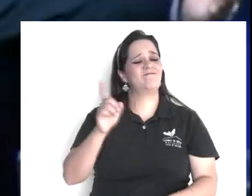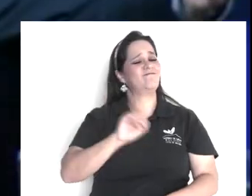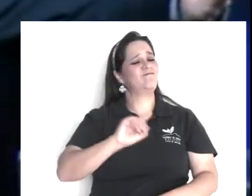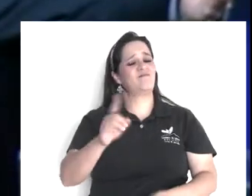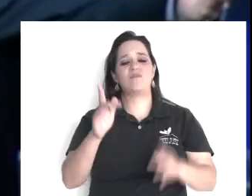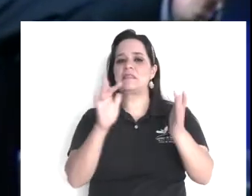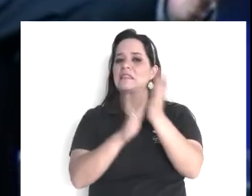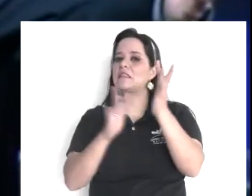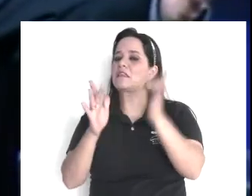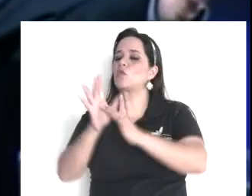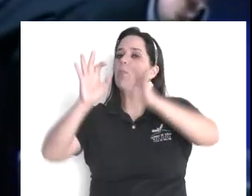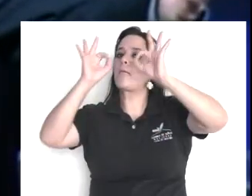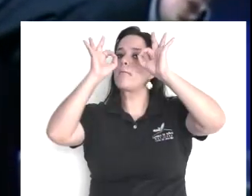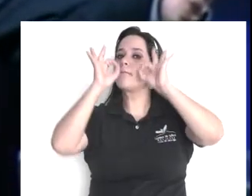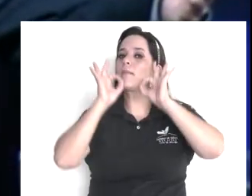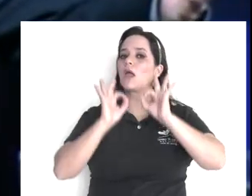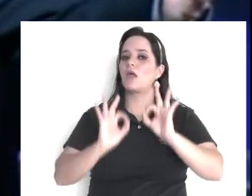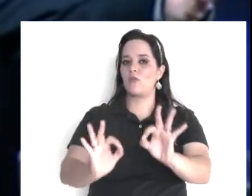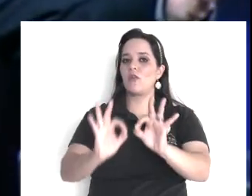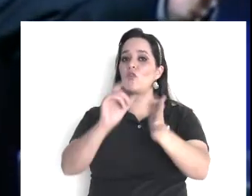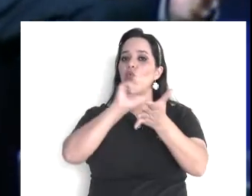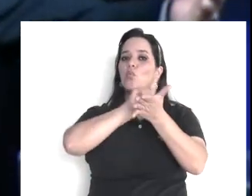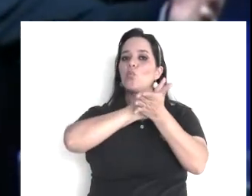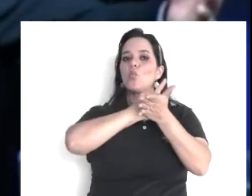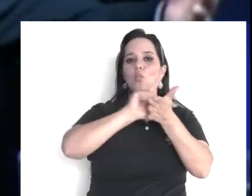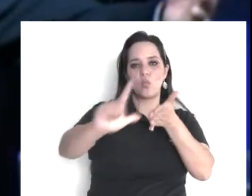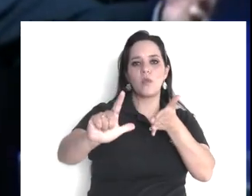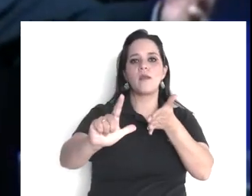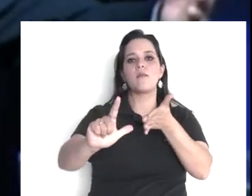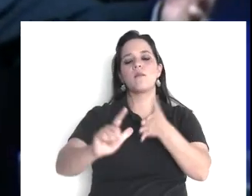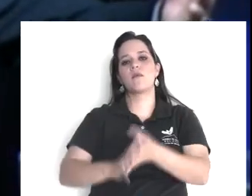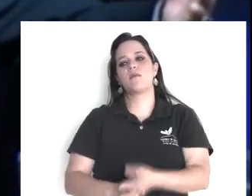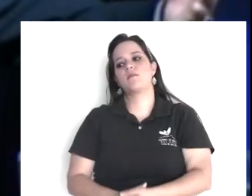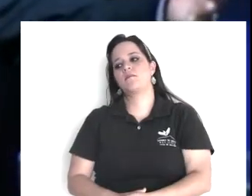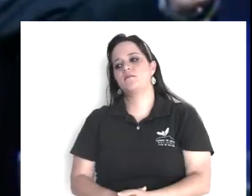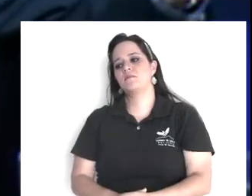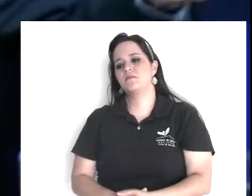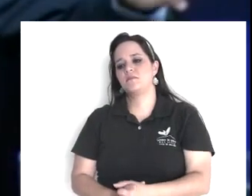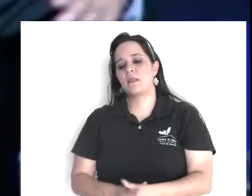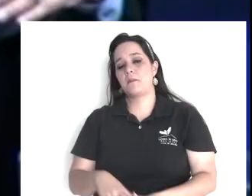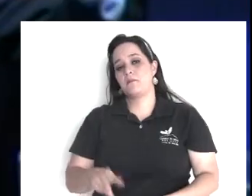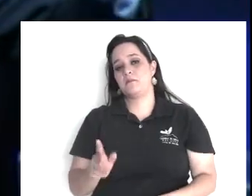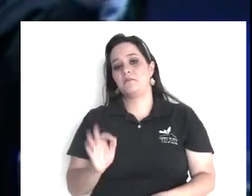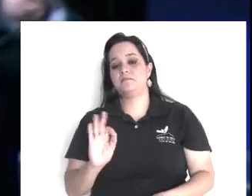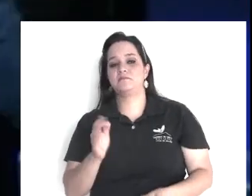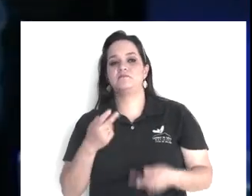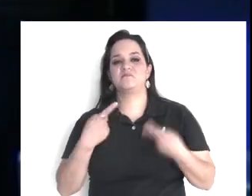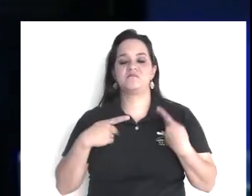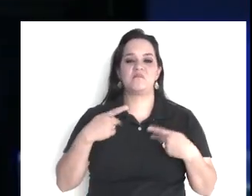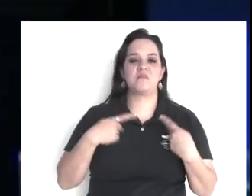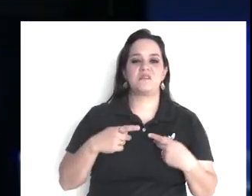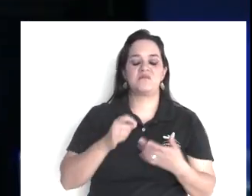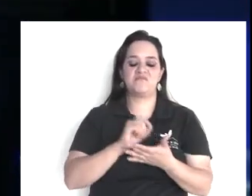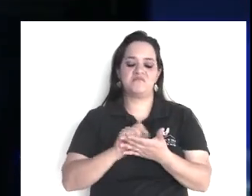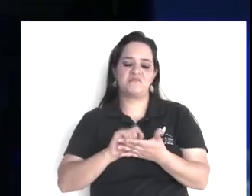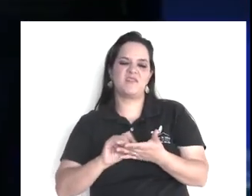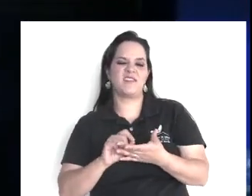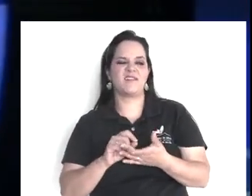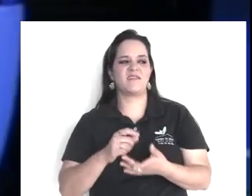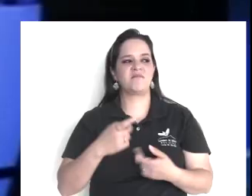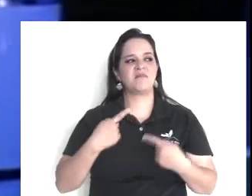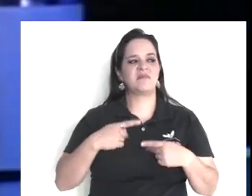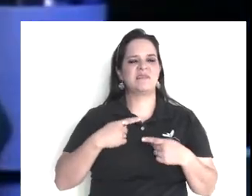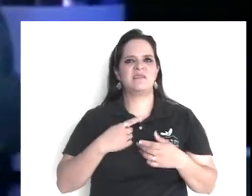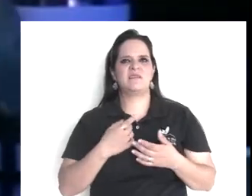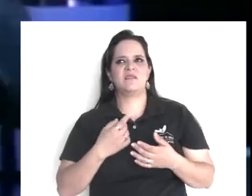ahí está el pergamino, del Evangelio de Judas, que es un libro, está el pergamino, si